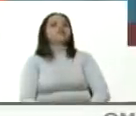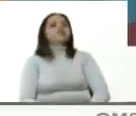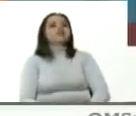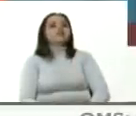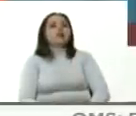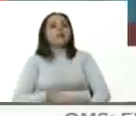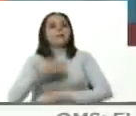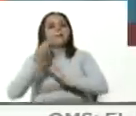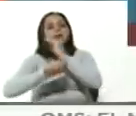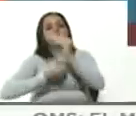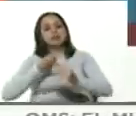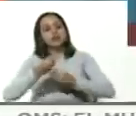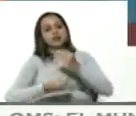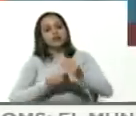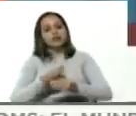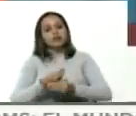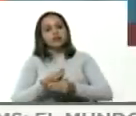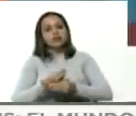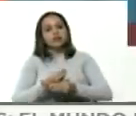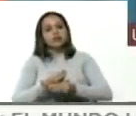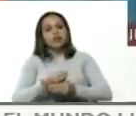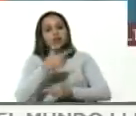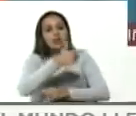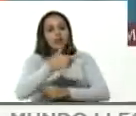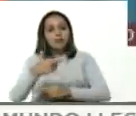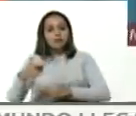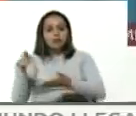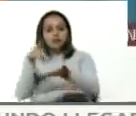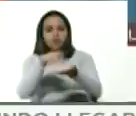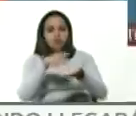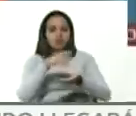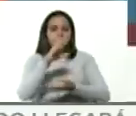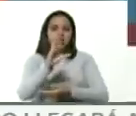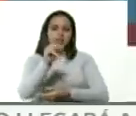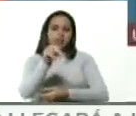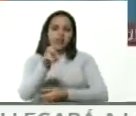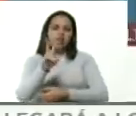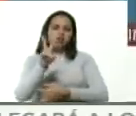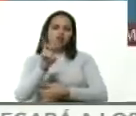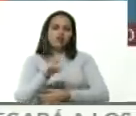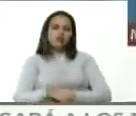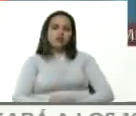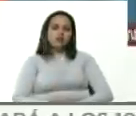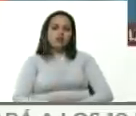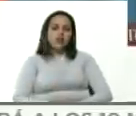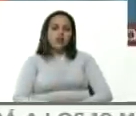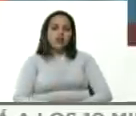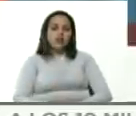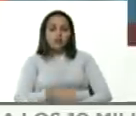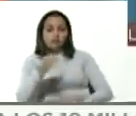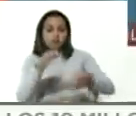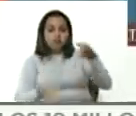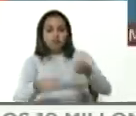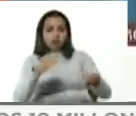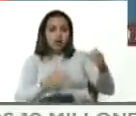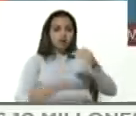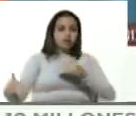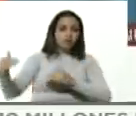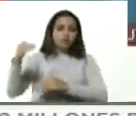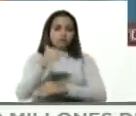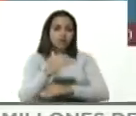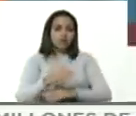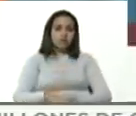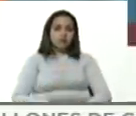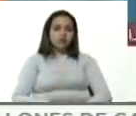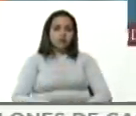conformación de las autoridades electorales el Tribunal Supremo de Justicia se abocó dada la omisión legislativa en donde